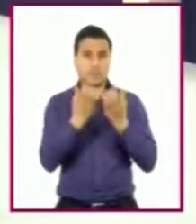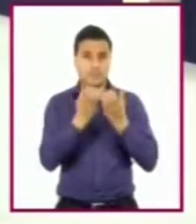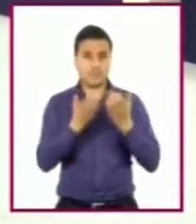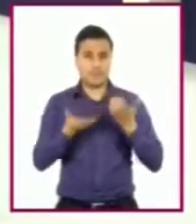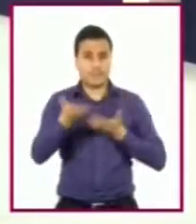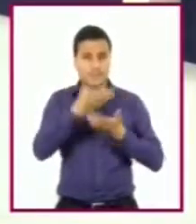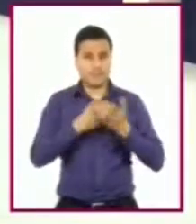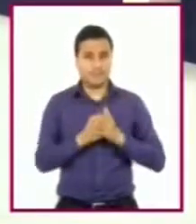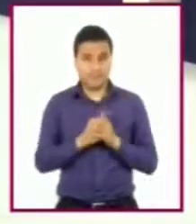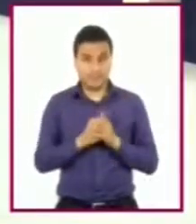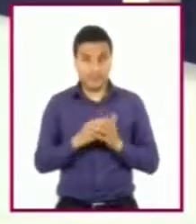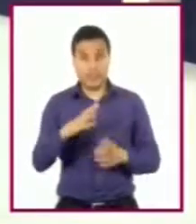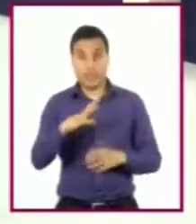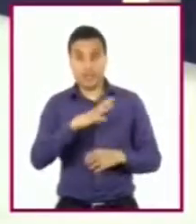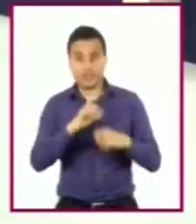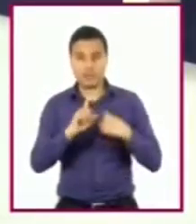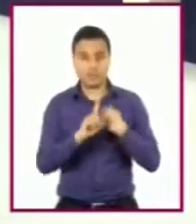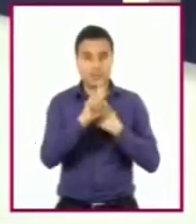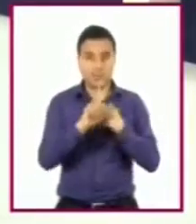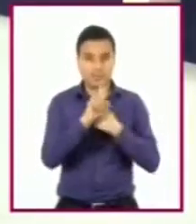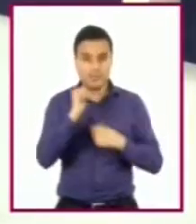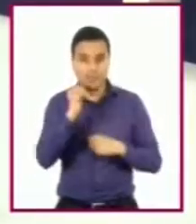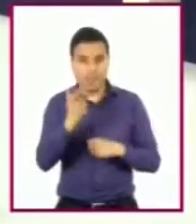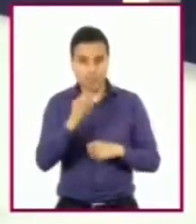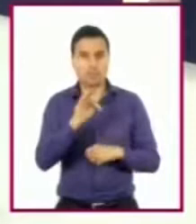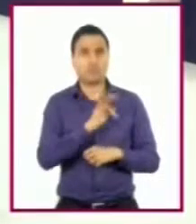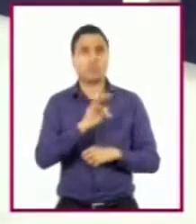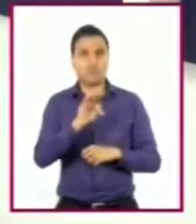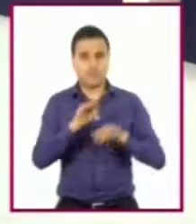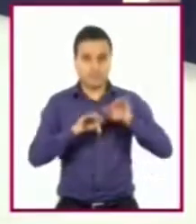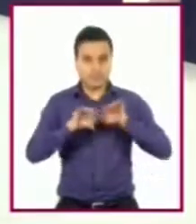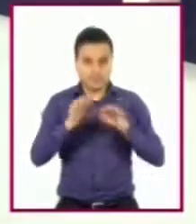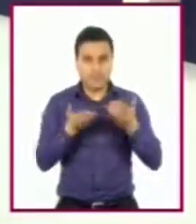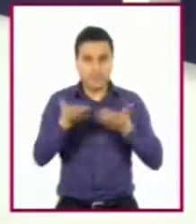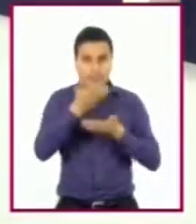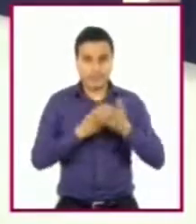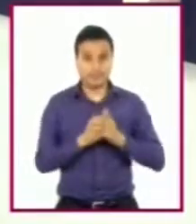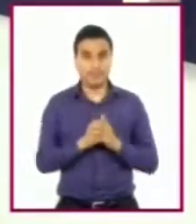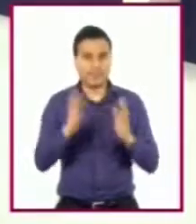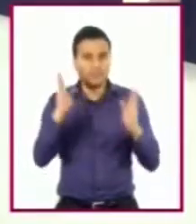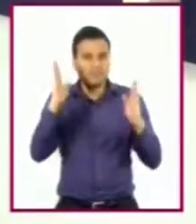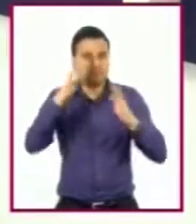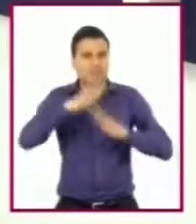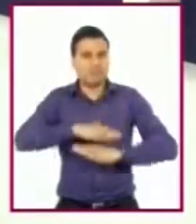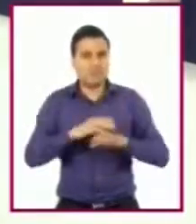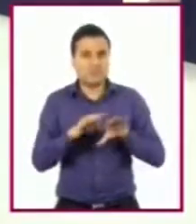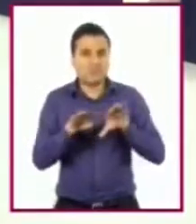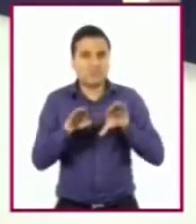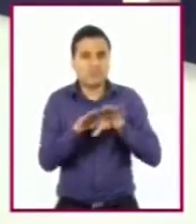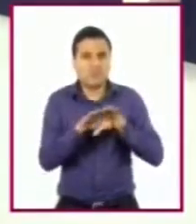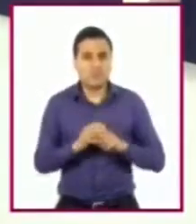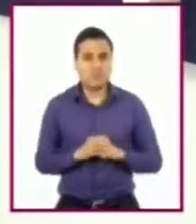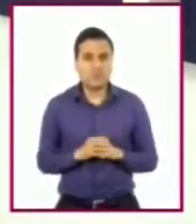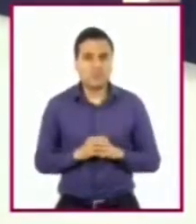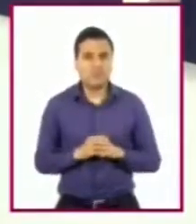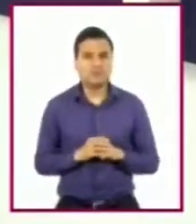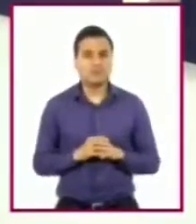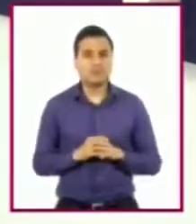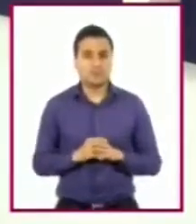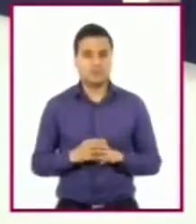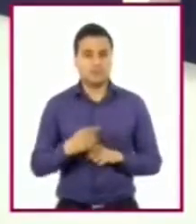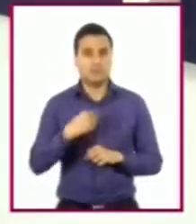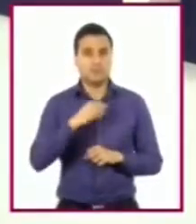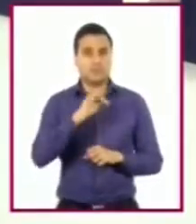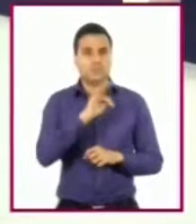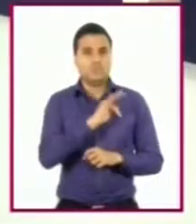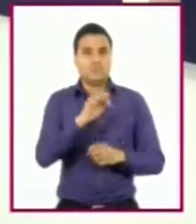cuando se enfrentan a un problema colectivo. En la recreación se puede aplicar la capacidad de expresión